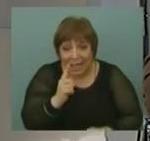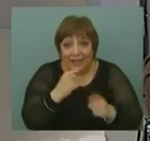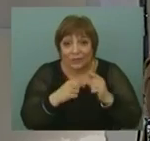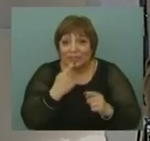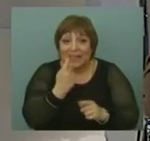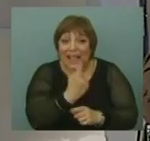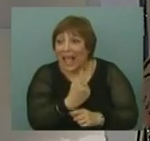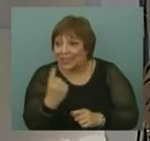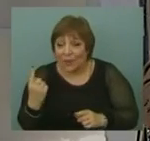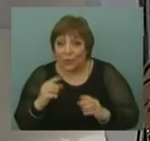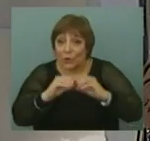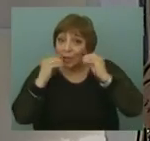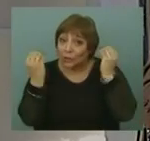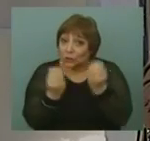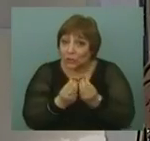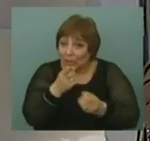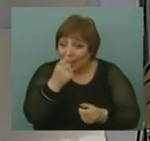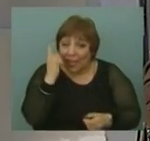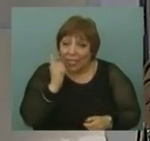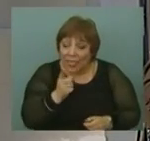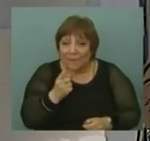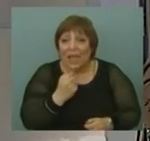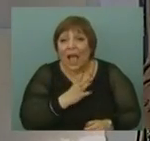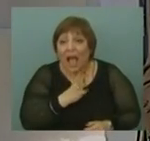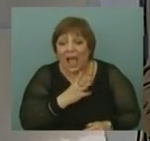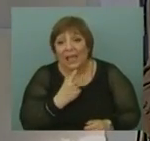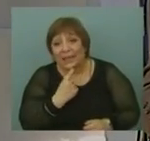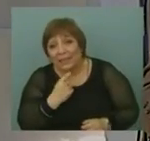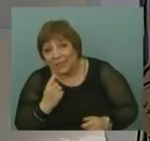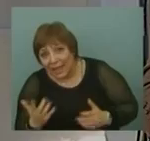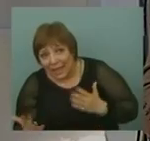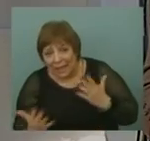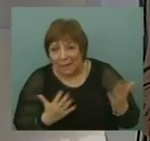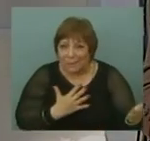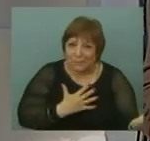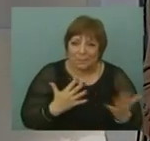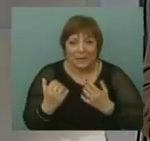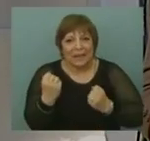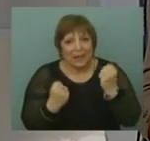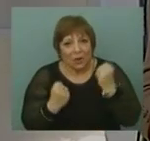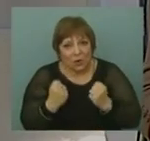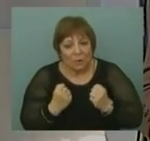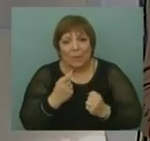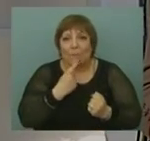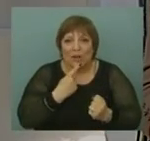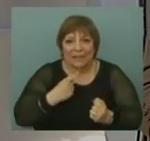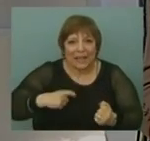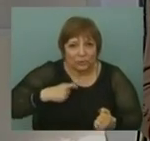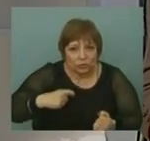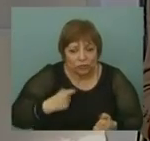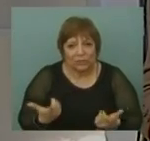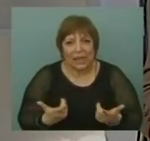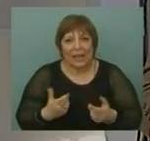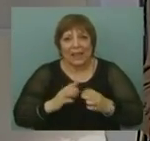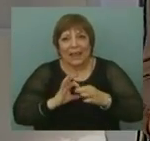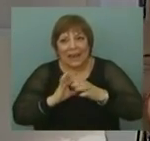importante tener en cuenta que hay debilidades dentro de la economía china, pero también a nivel de políticas sociales que hay que seguir, esa